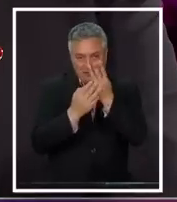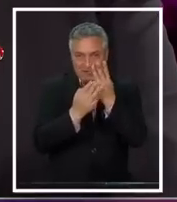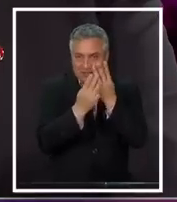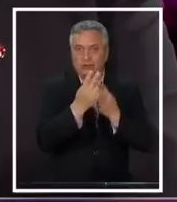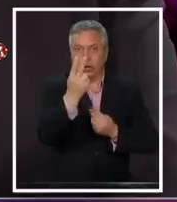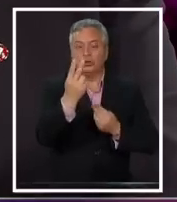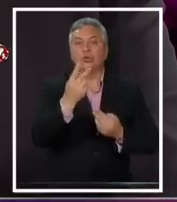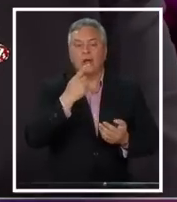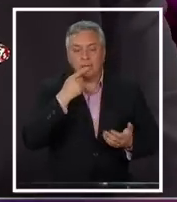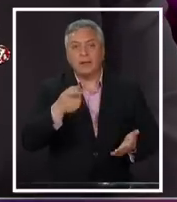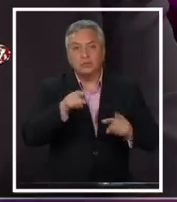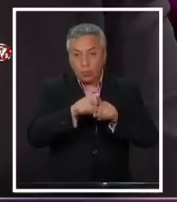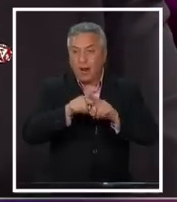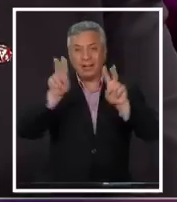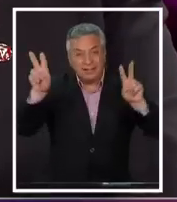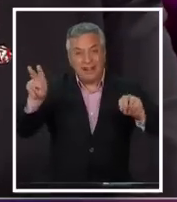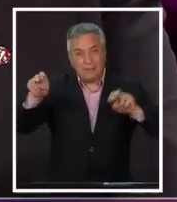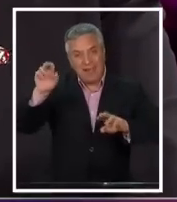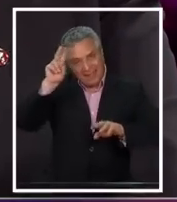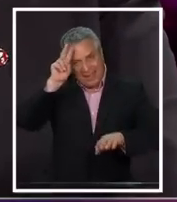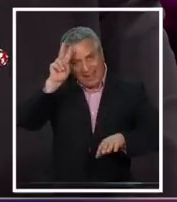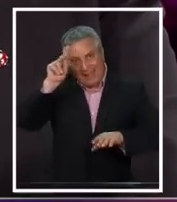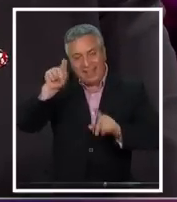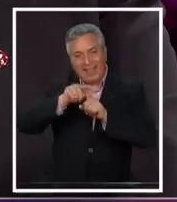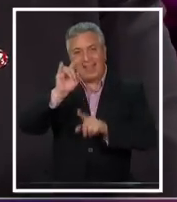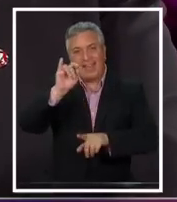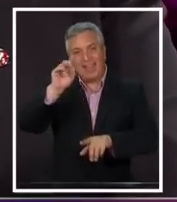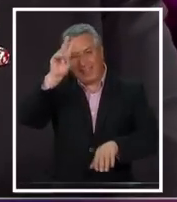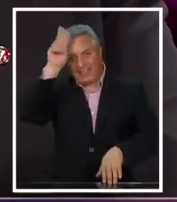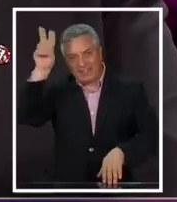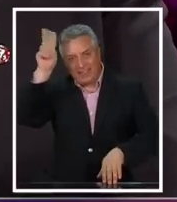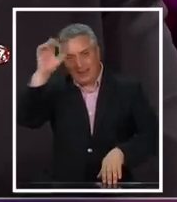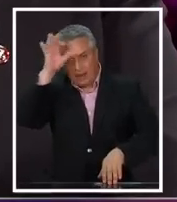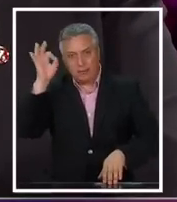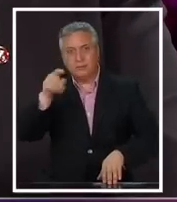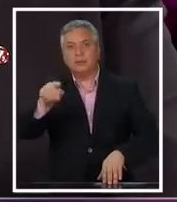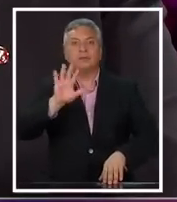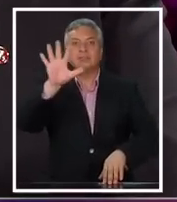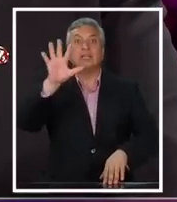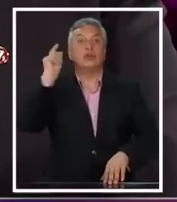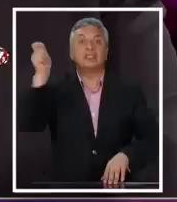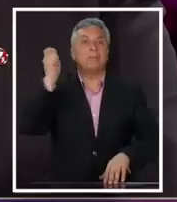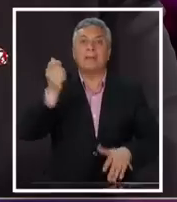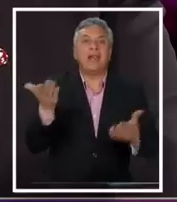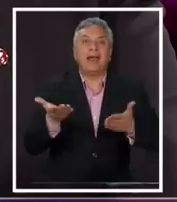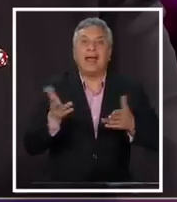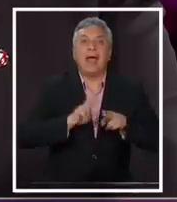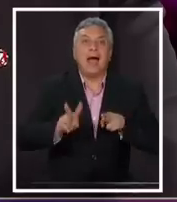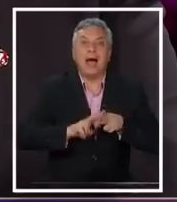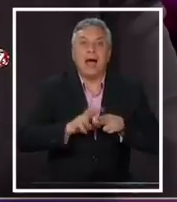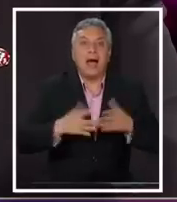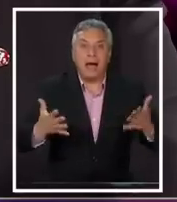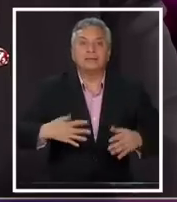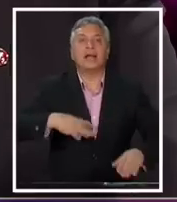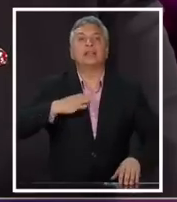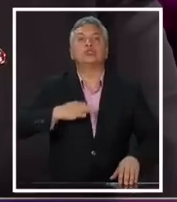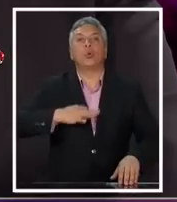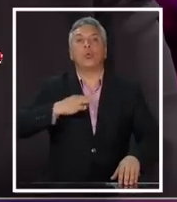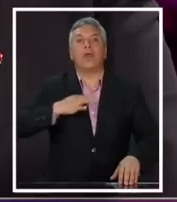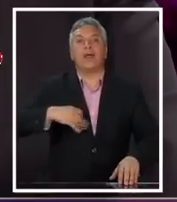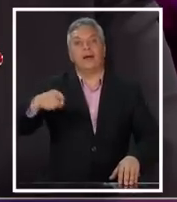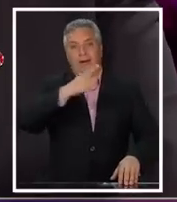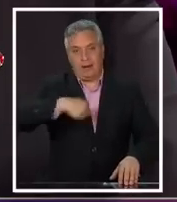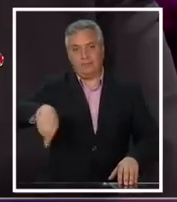Y además, en las materias indígenas... Las invito a pensar en el 5 de septiembre. ¿Qué es lo que tenemos que hacer? El 5 de septiembre. La ciudadanía se va a manifestar. las 2